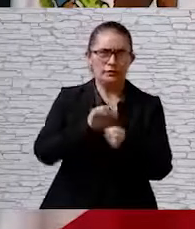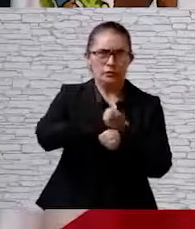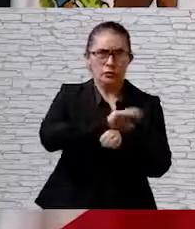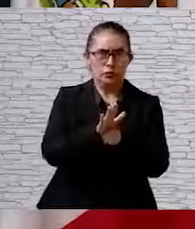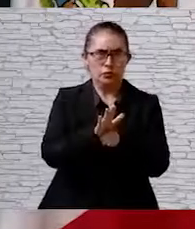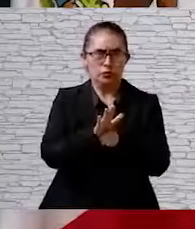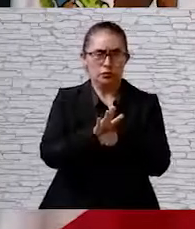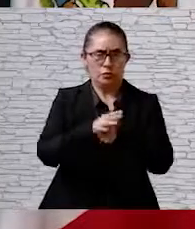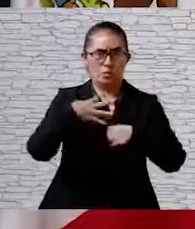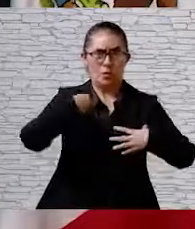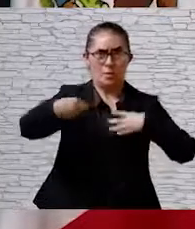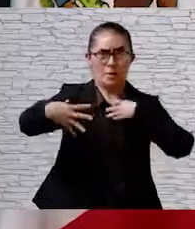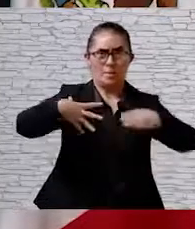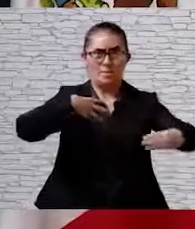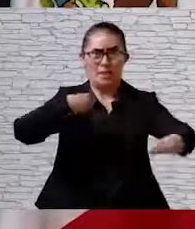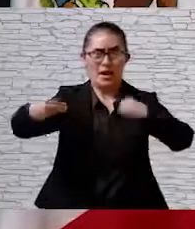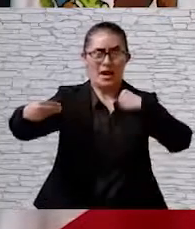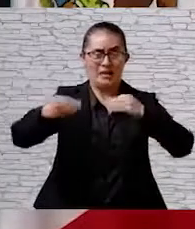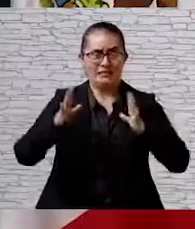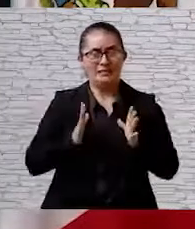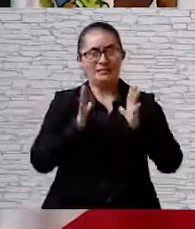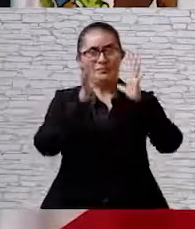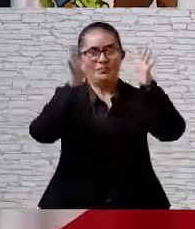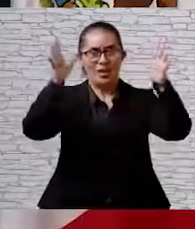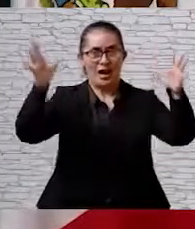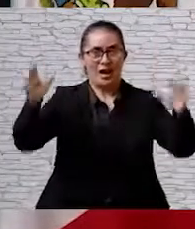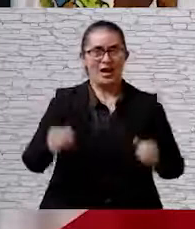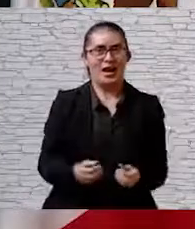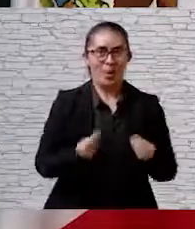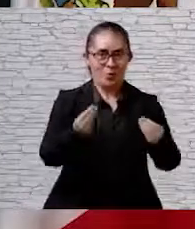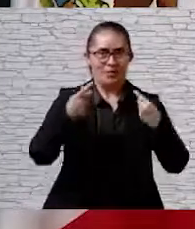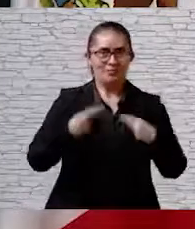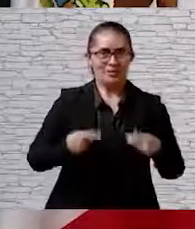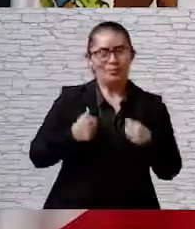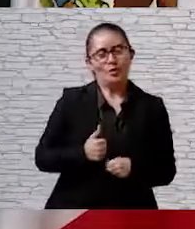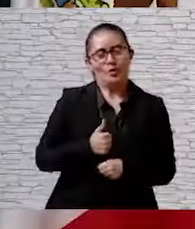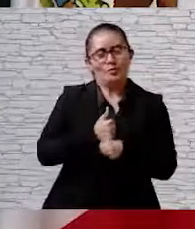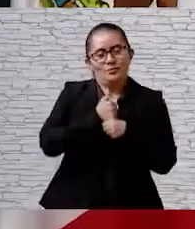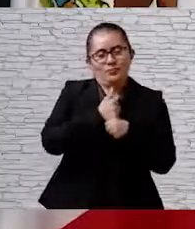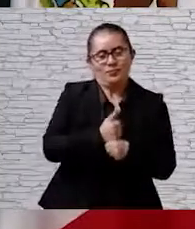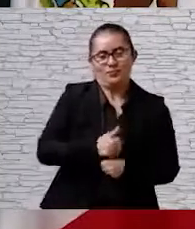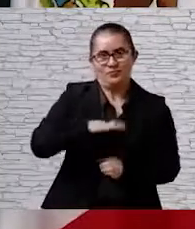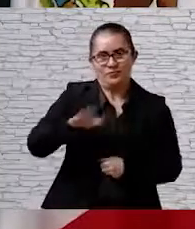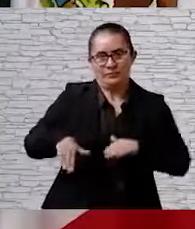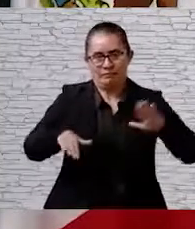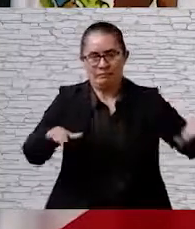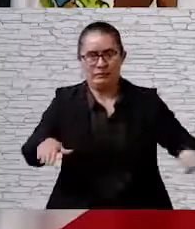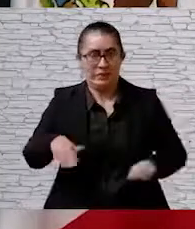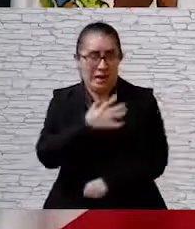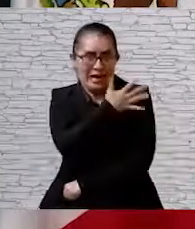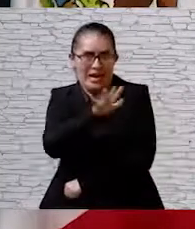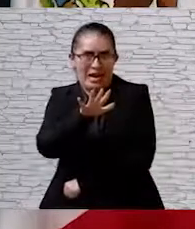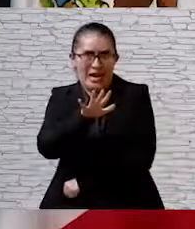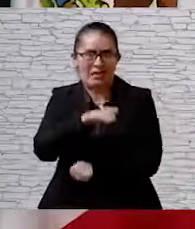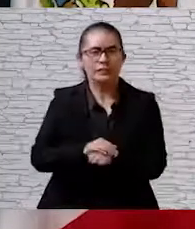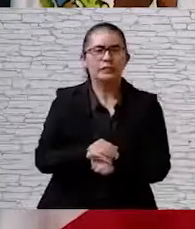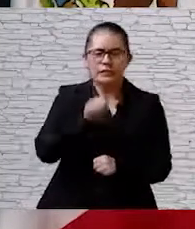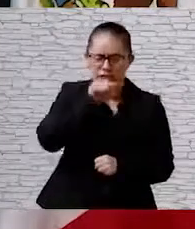fuimos azotados sorpresivamente por una pandemia que trajo muerte y dolor de alcance global,